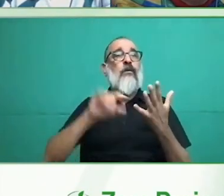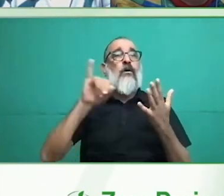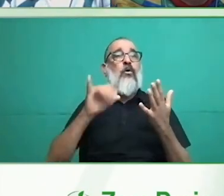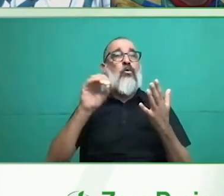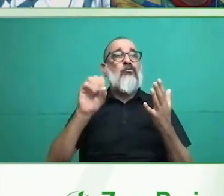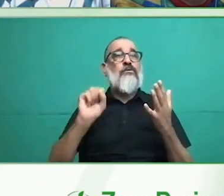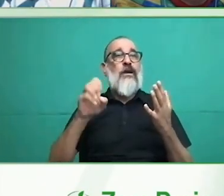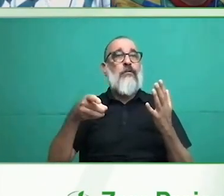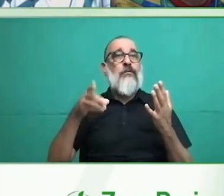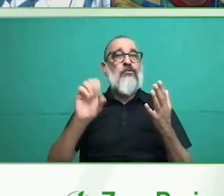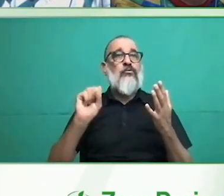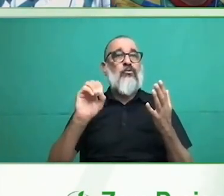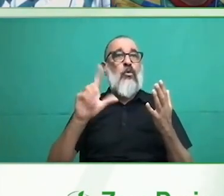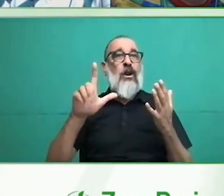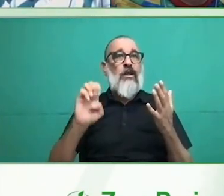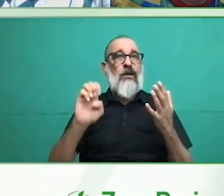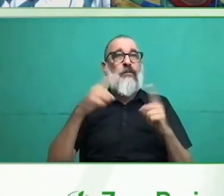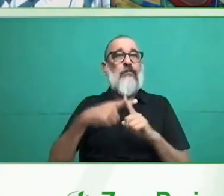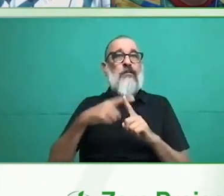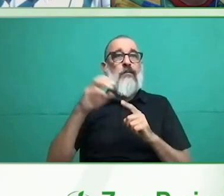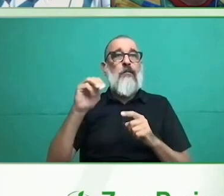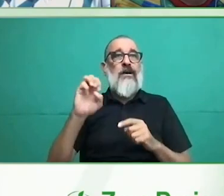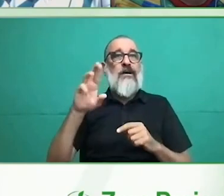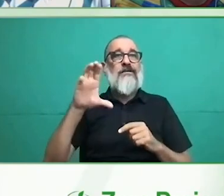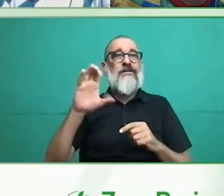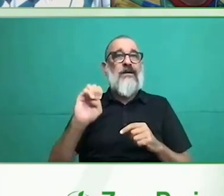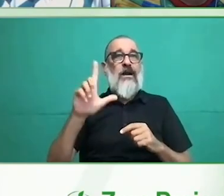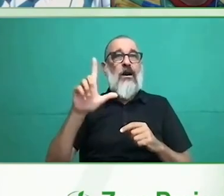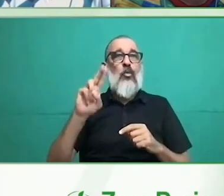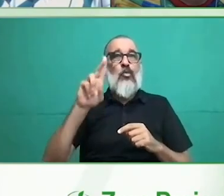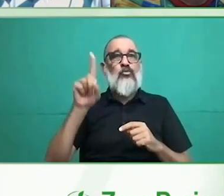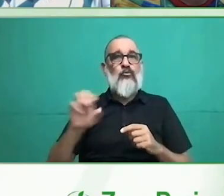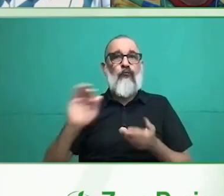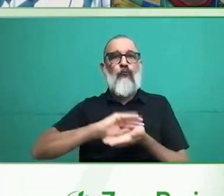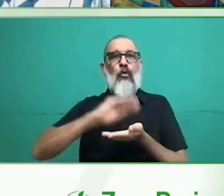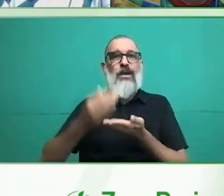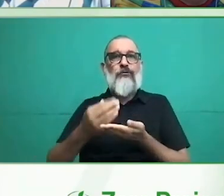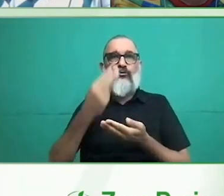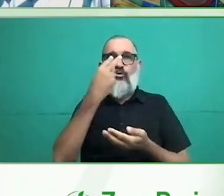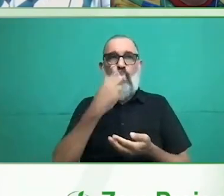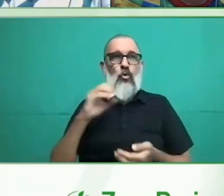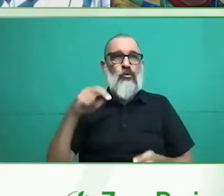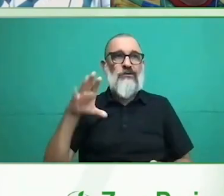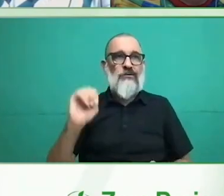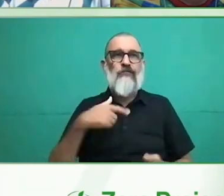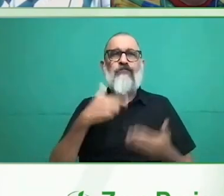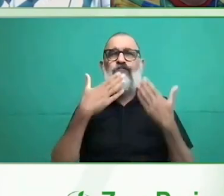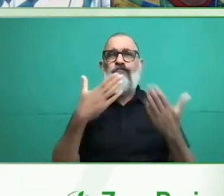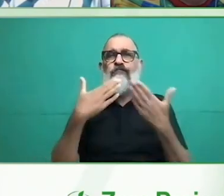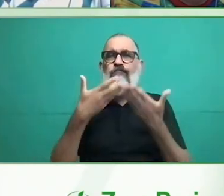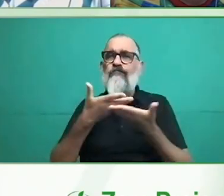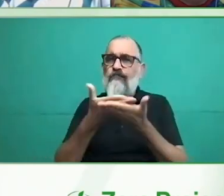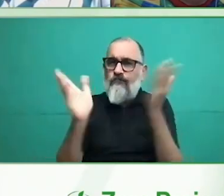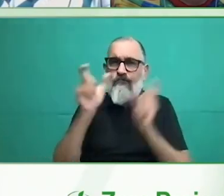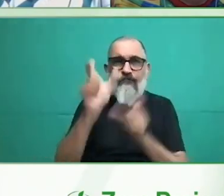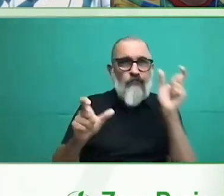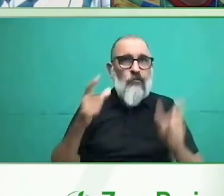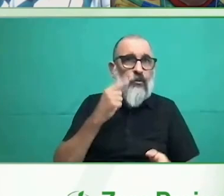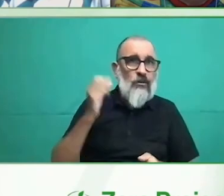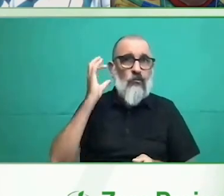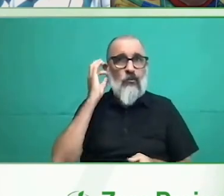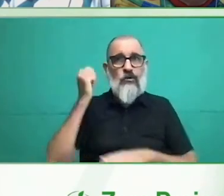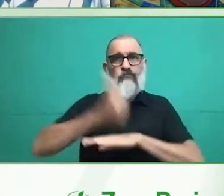expertos en la temática y me voy a permitir leer un poco sus cortas,